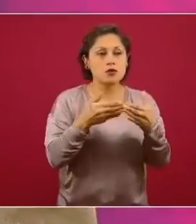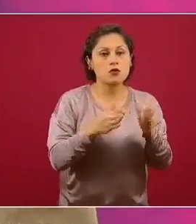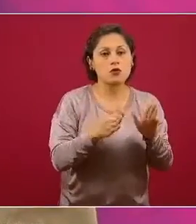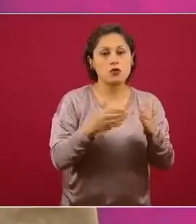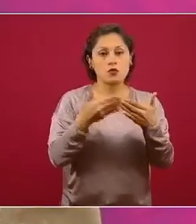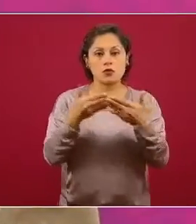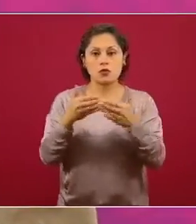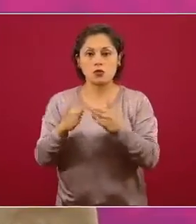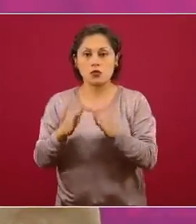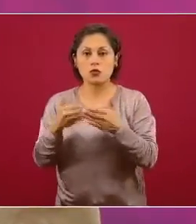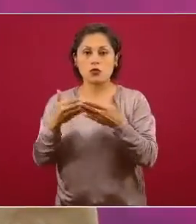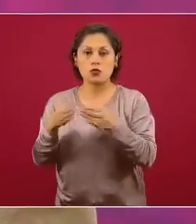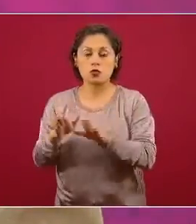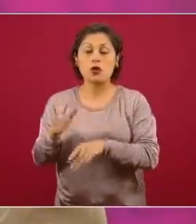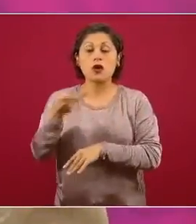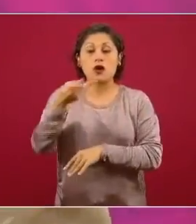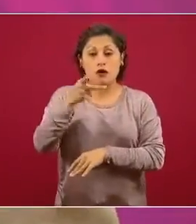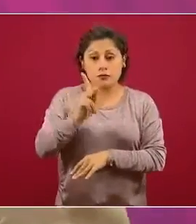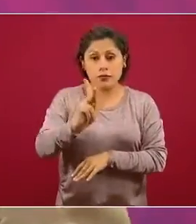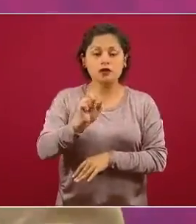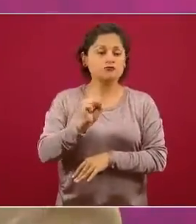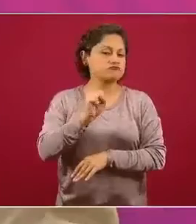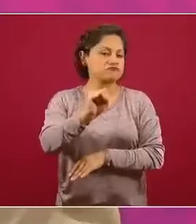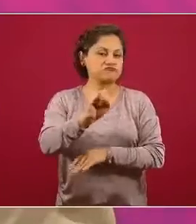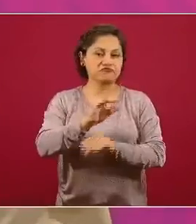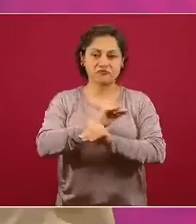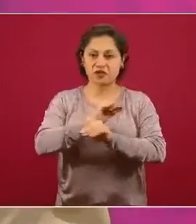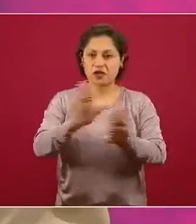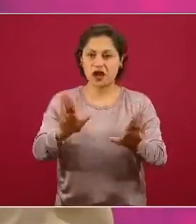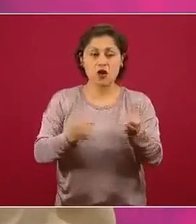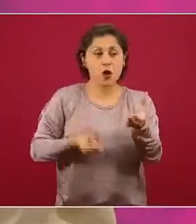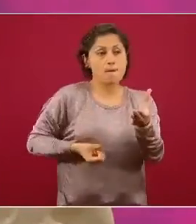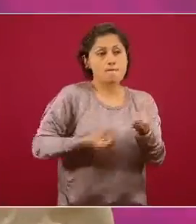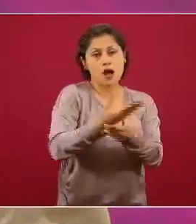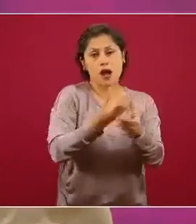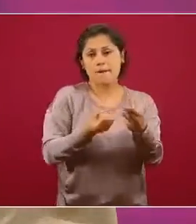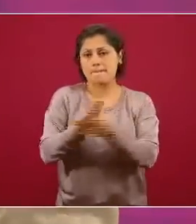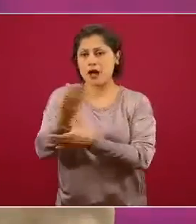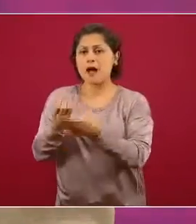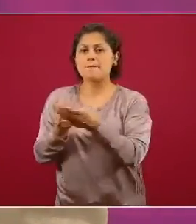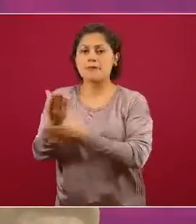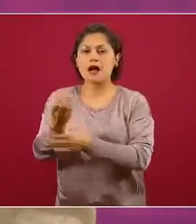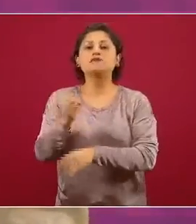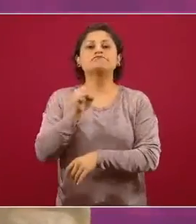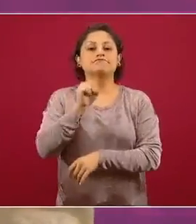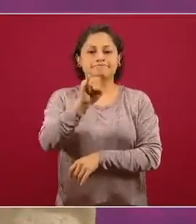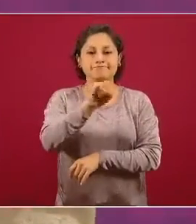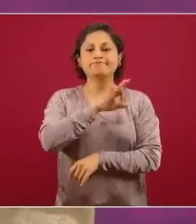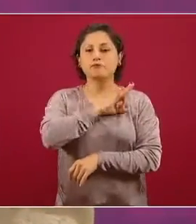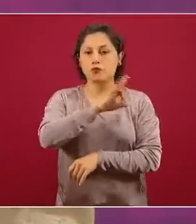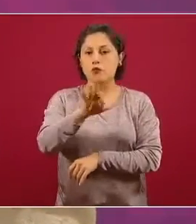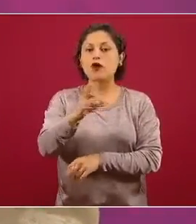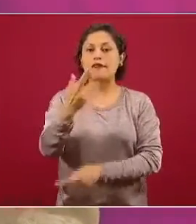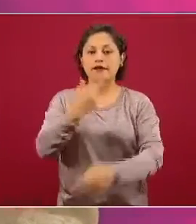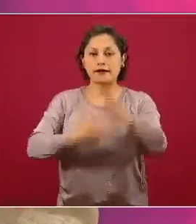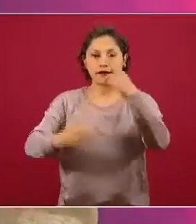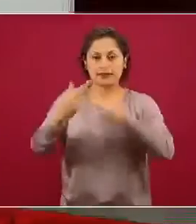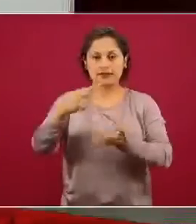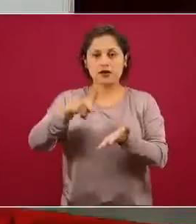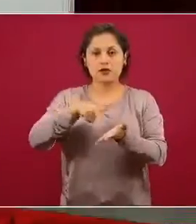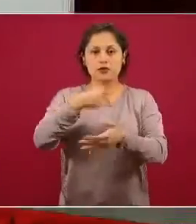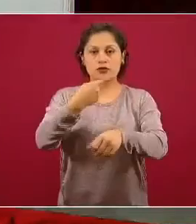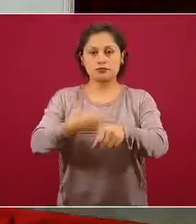rebrote en un sitio, en dos, en tres, en cinco, en cualquiera. Esto le pasó a todos los países del mundo